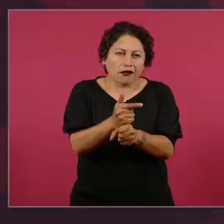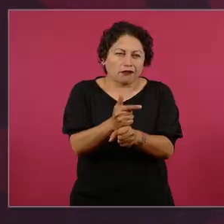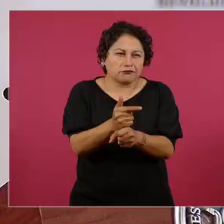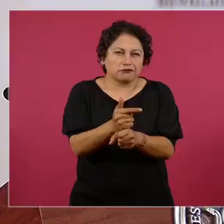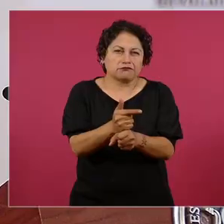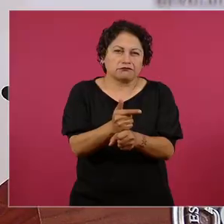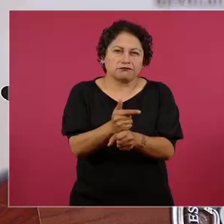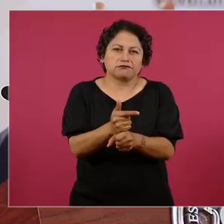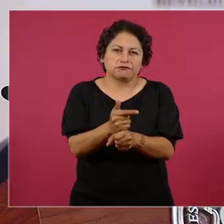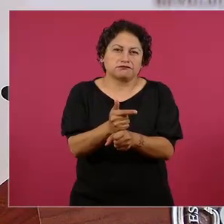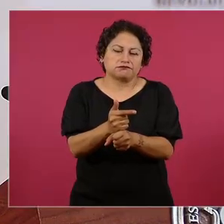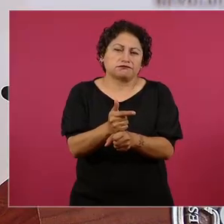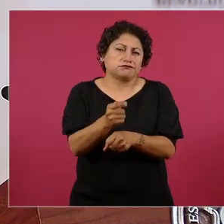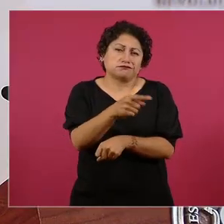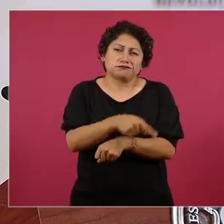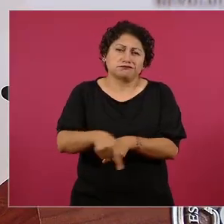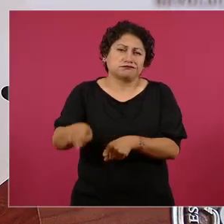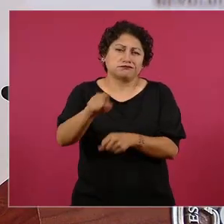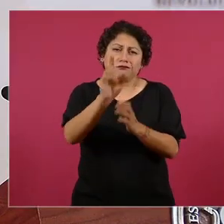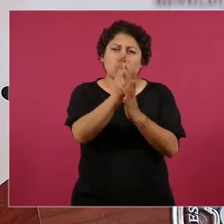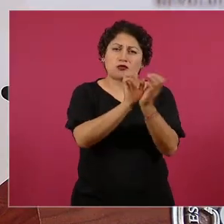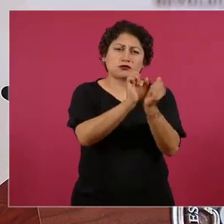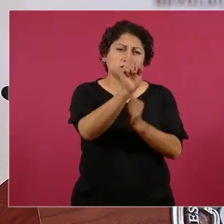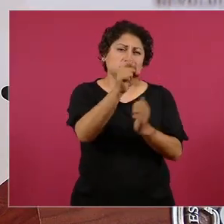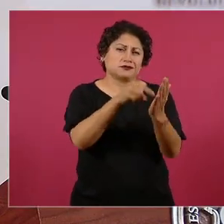que violan la Constitución